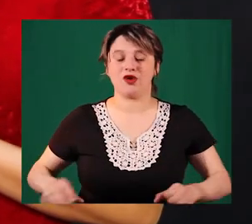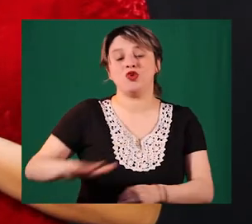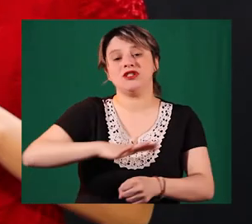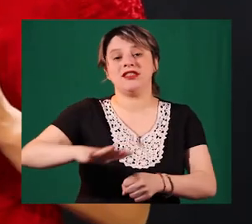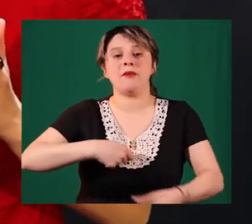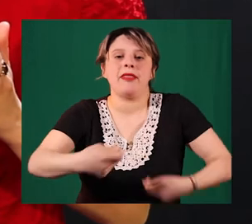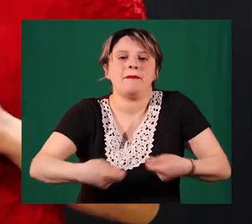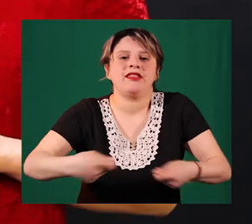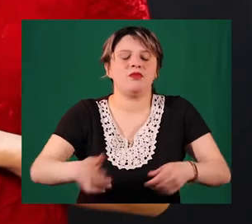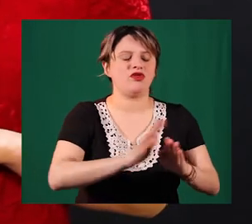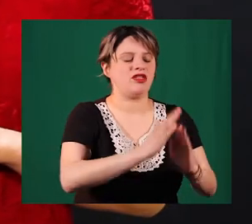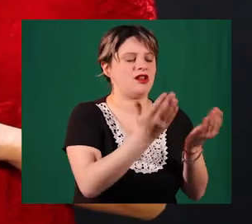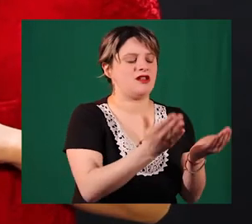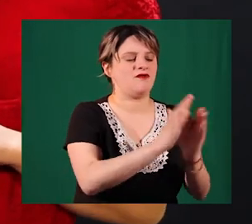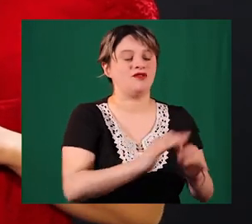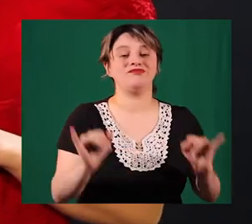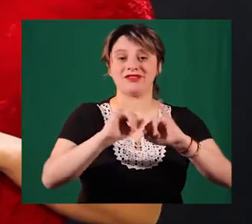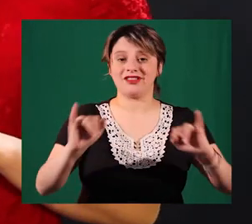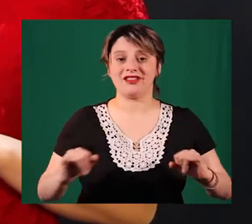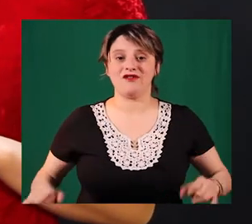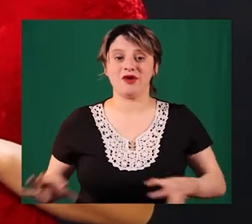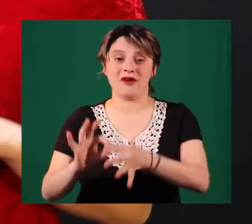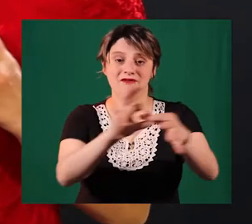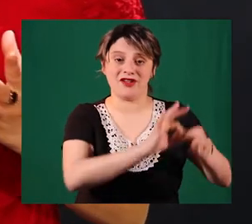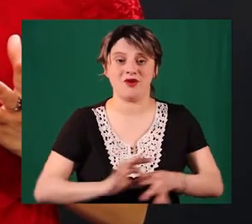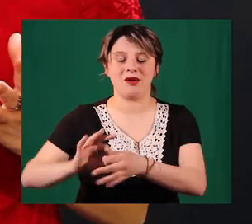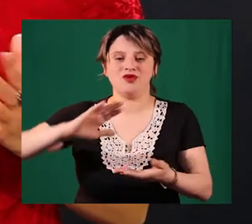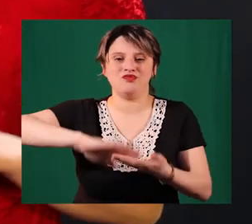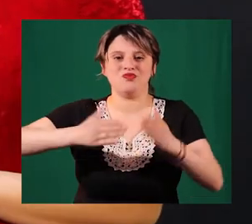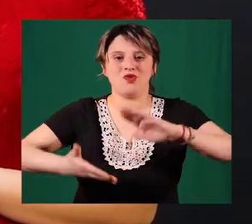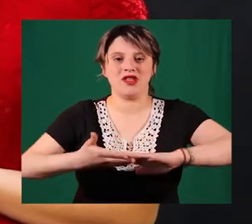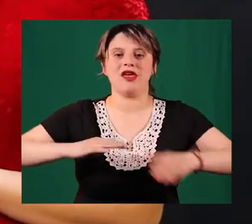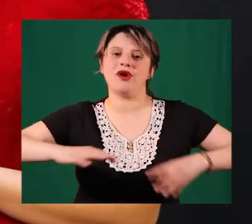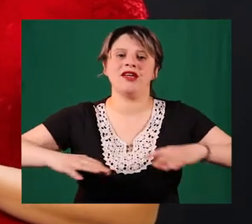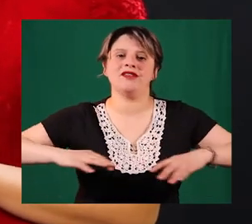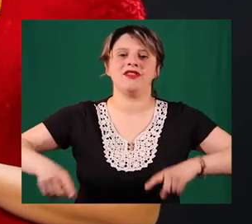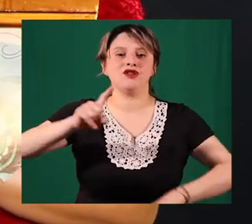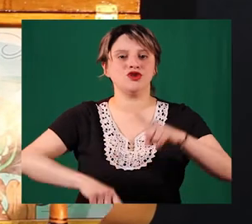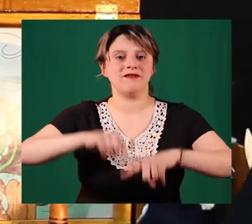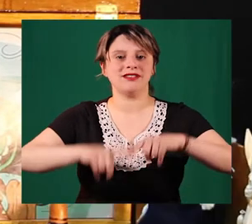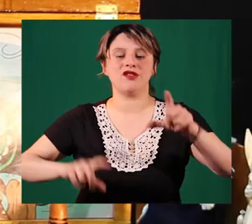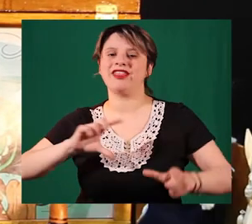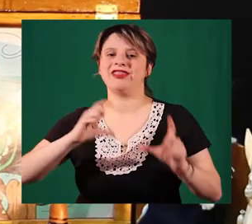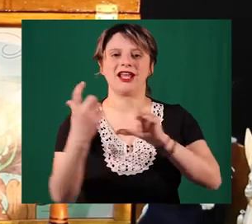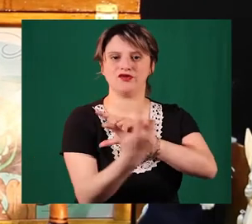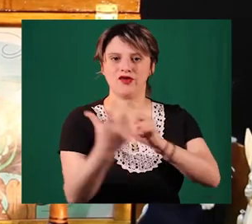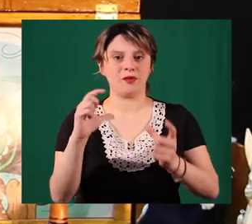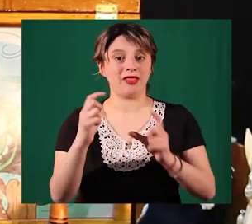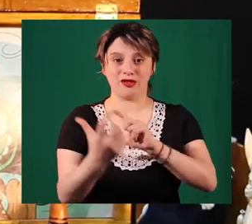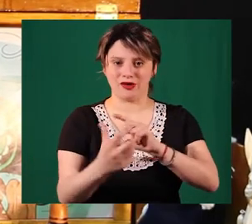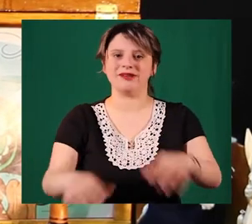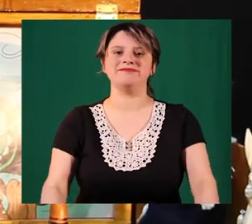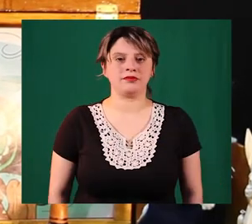De este modo, vinculamos a la comunidad en una actividad socializadora y transformadora. Algunas de las